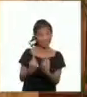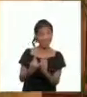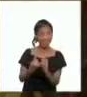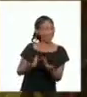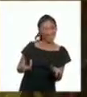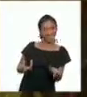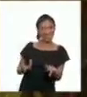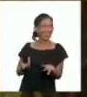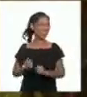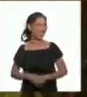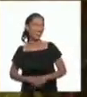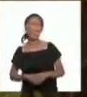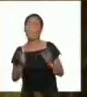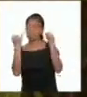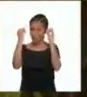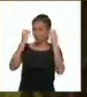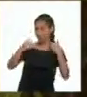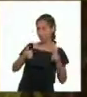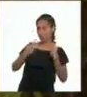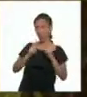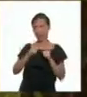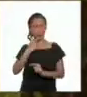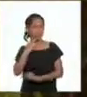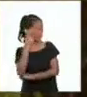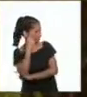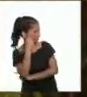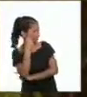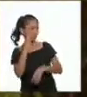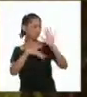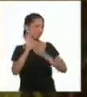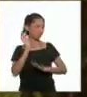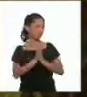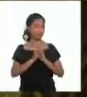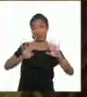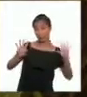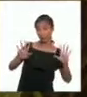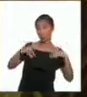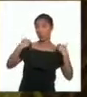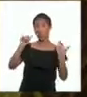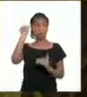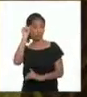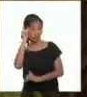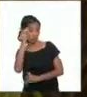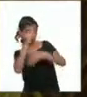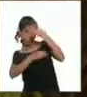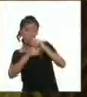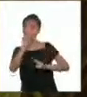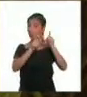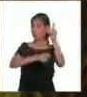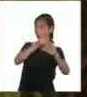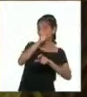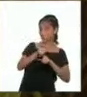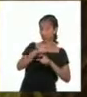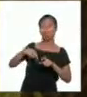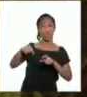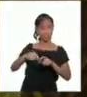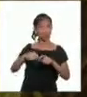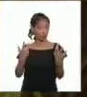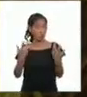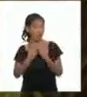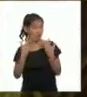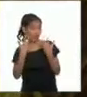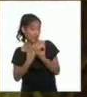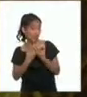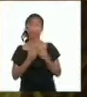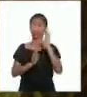¿Puede ser? Esa es una gran idea, pero estaba pensando en algo más. Quizás podríamos recordar y aprender de algunas personas que fueron parte del proceso